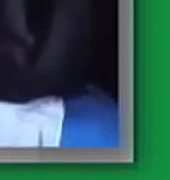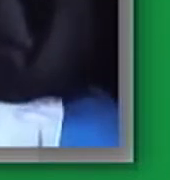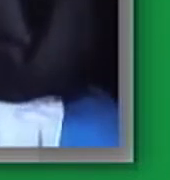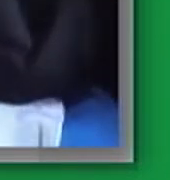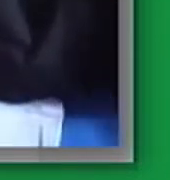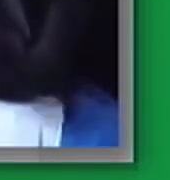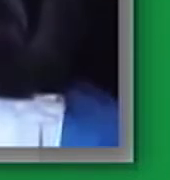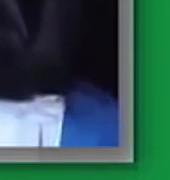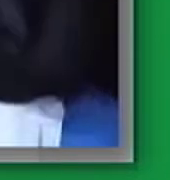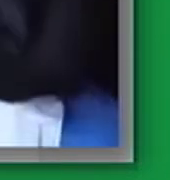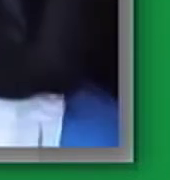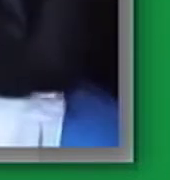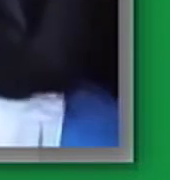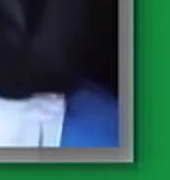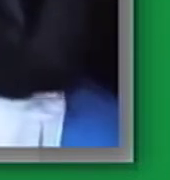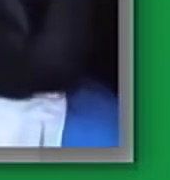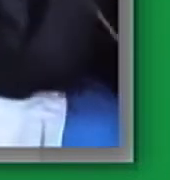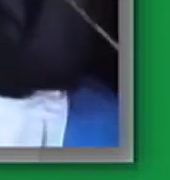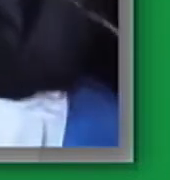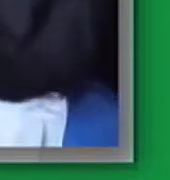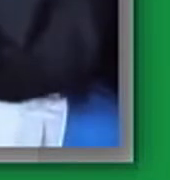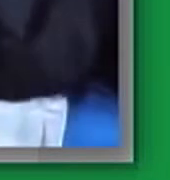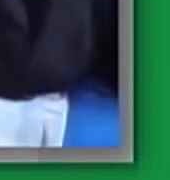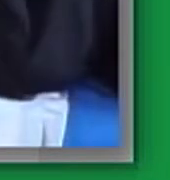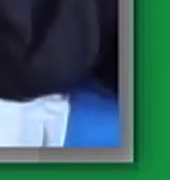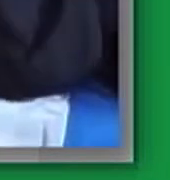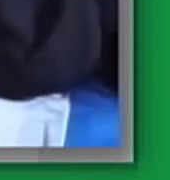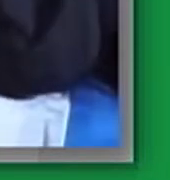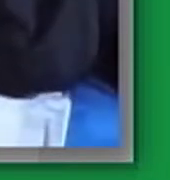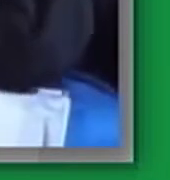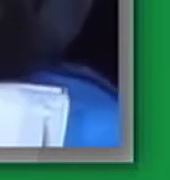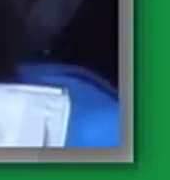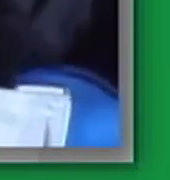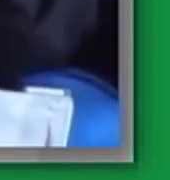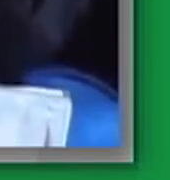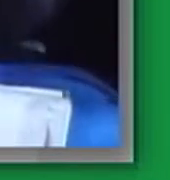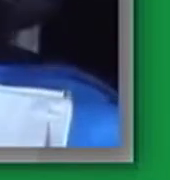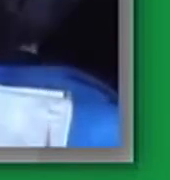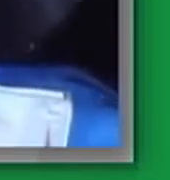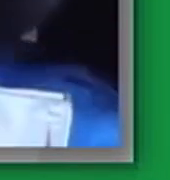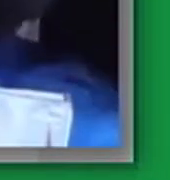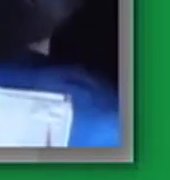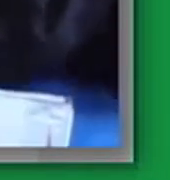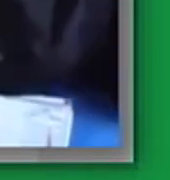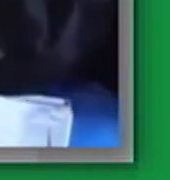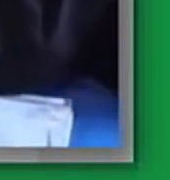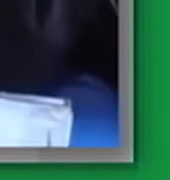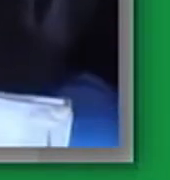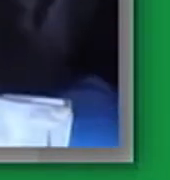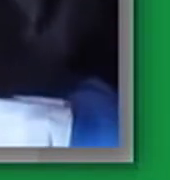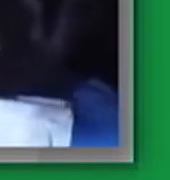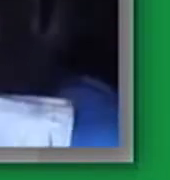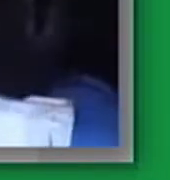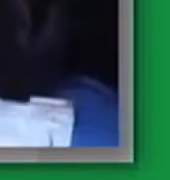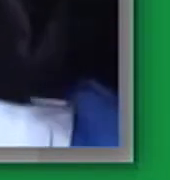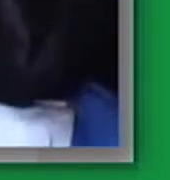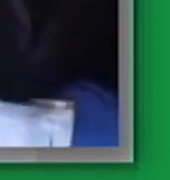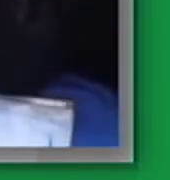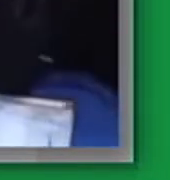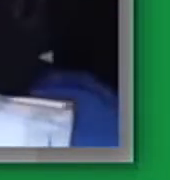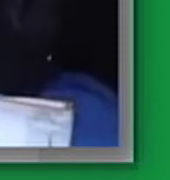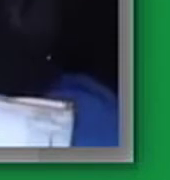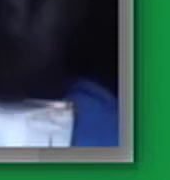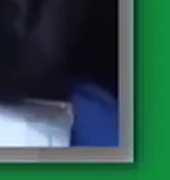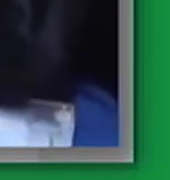leer tenemos que leer leer leer todo lo que podamos conseguir por ejemplo fíjense ¿qué género podemos